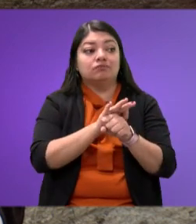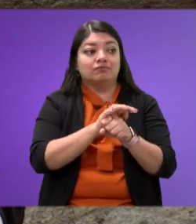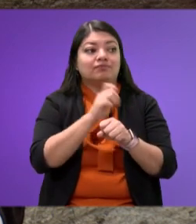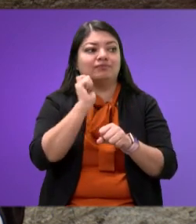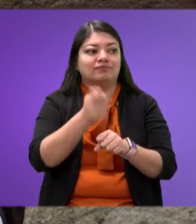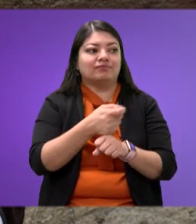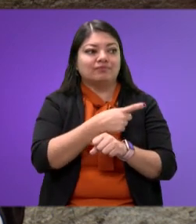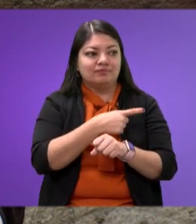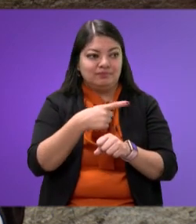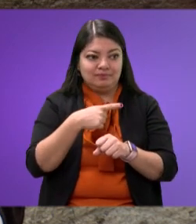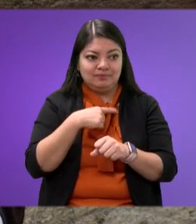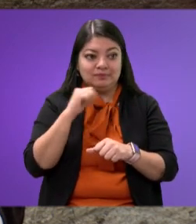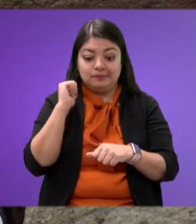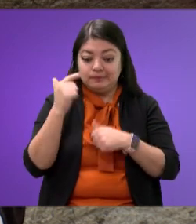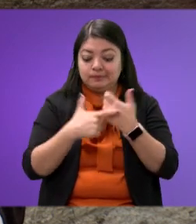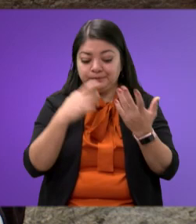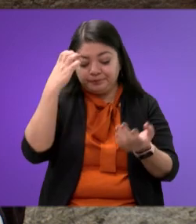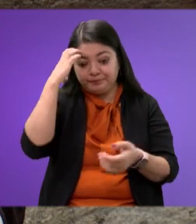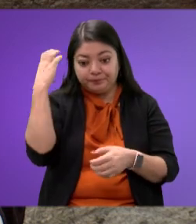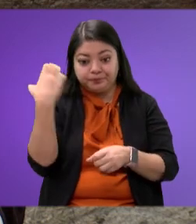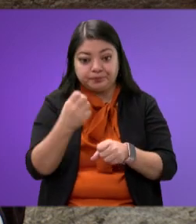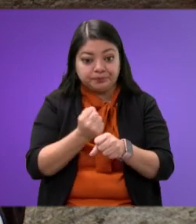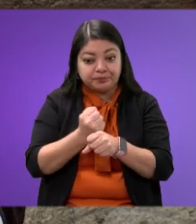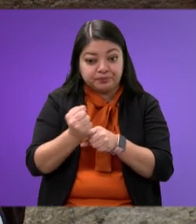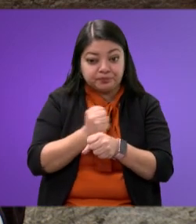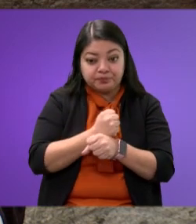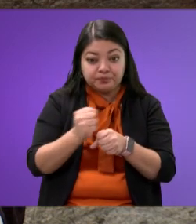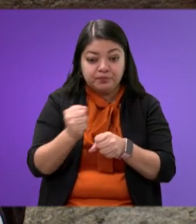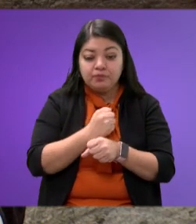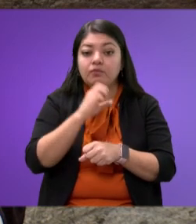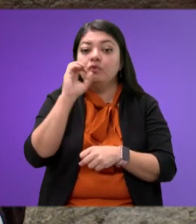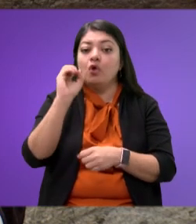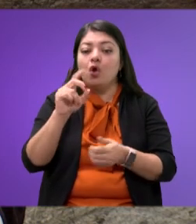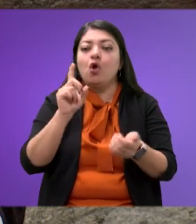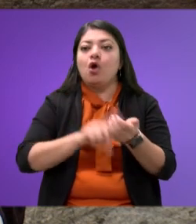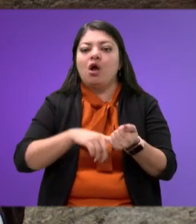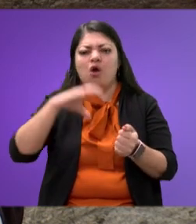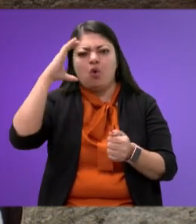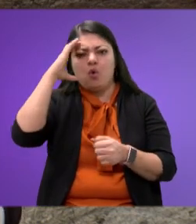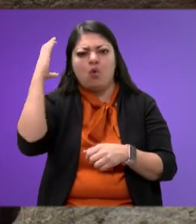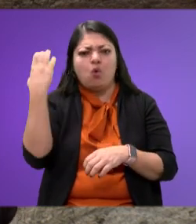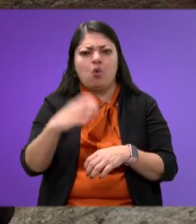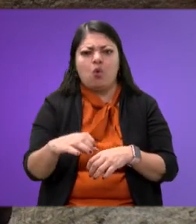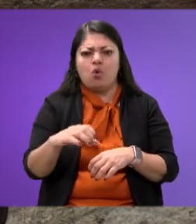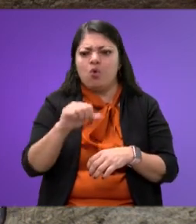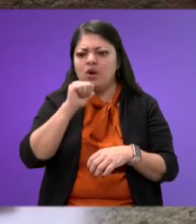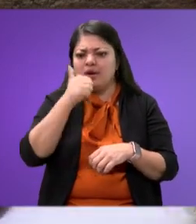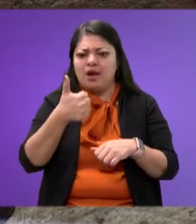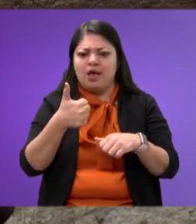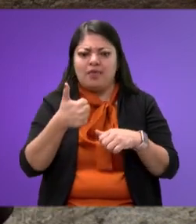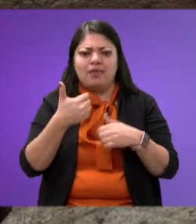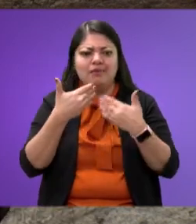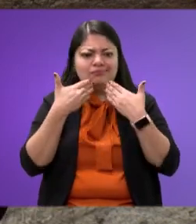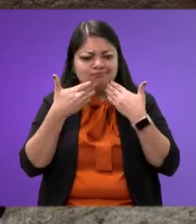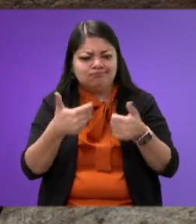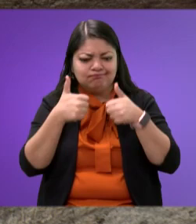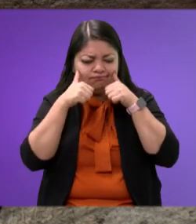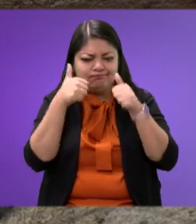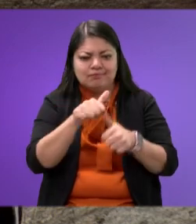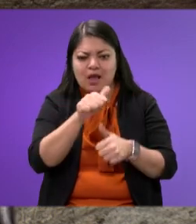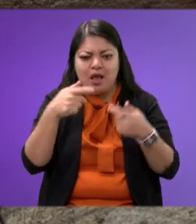contra cualquier acto de tortura y otros tratos o penas crueles, inhumanos o degradantes.